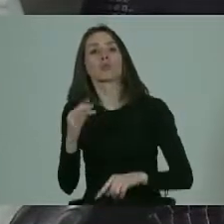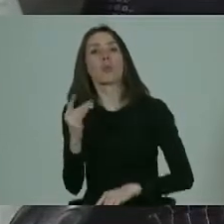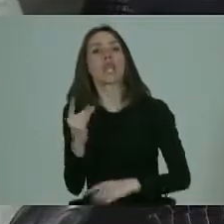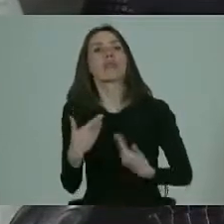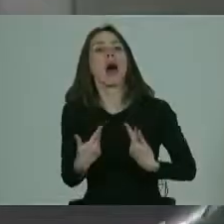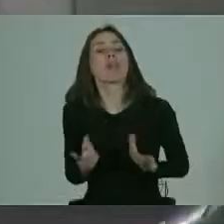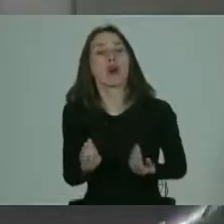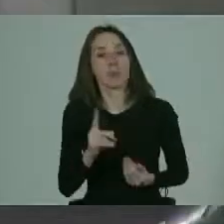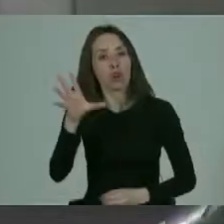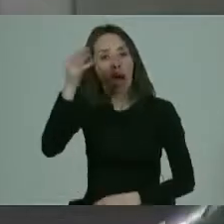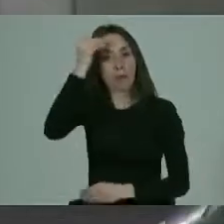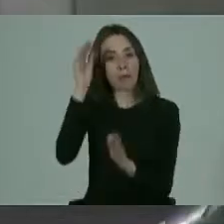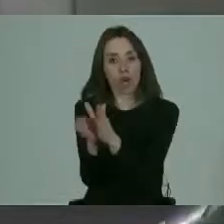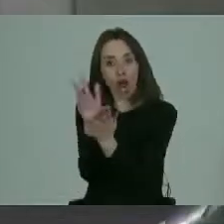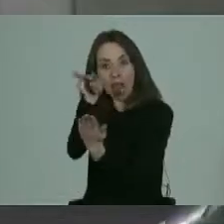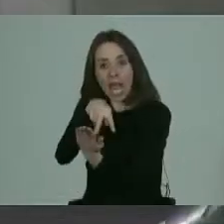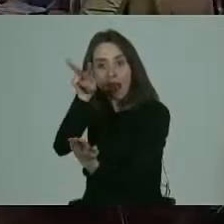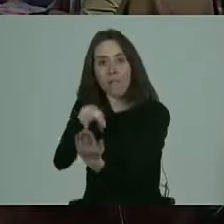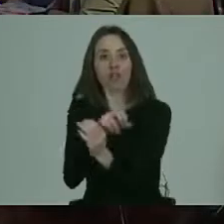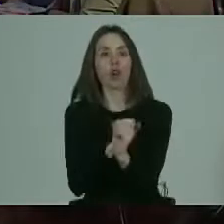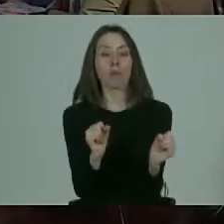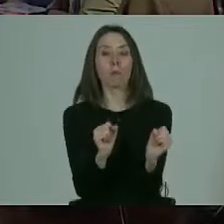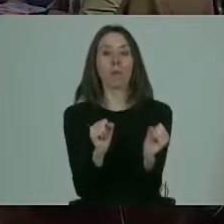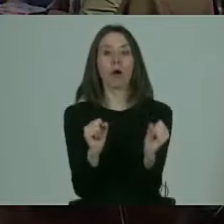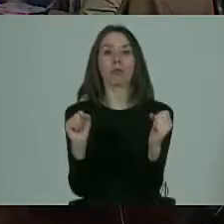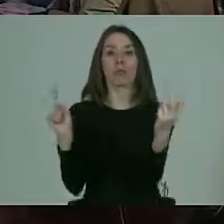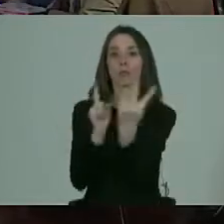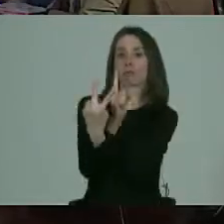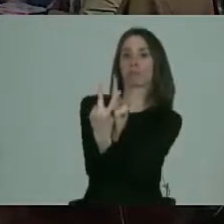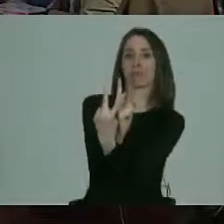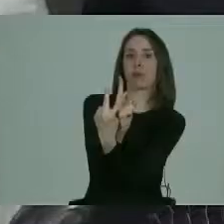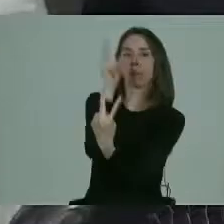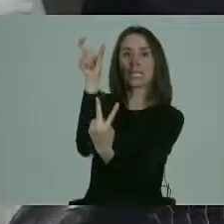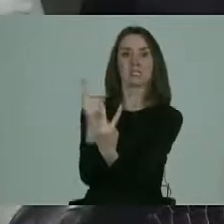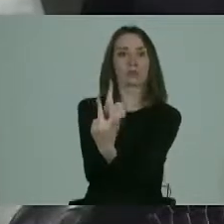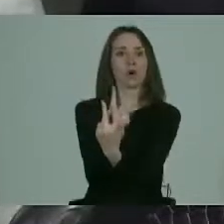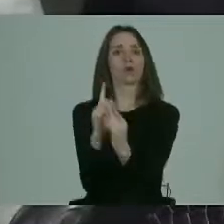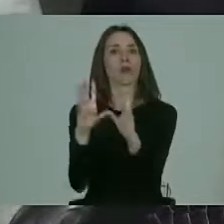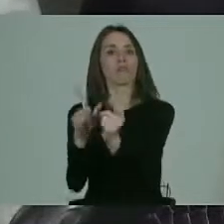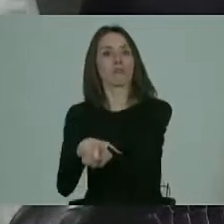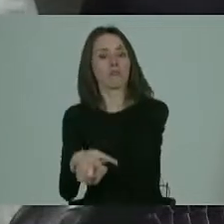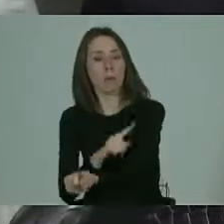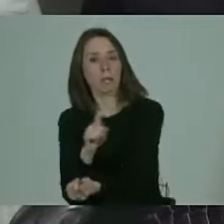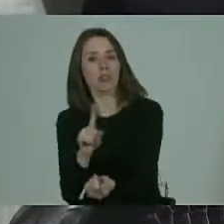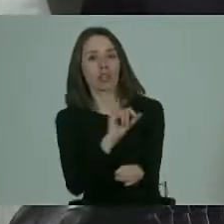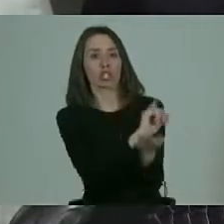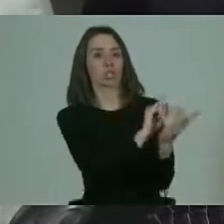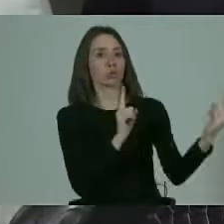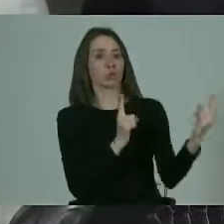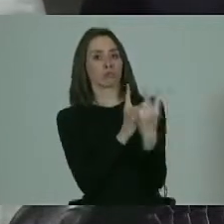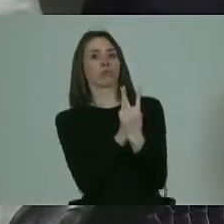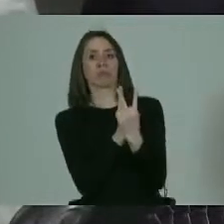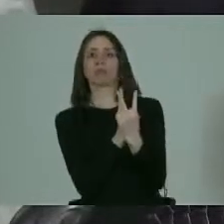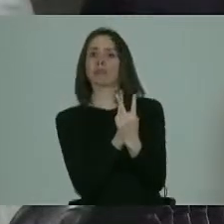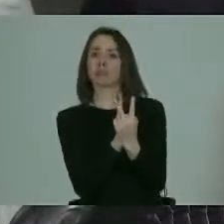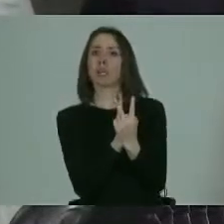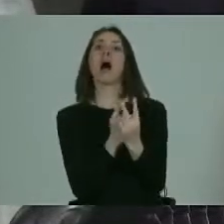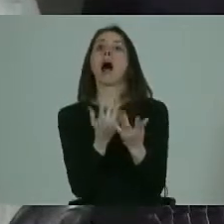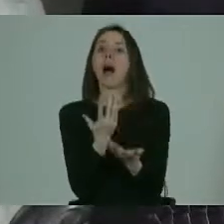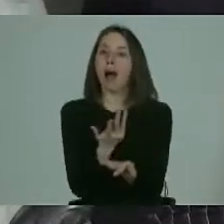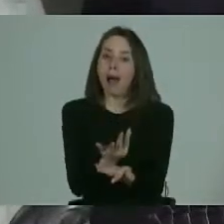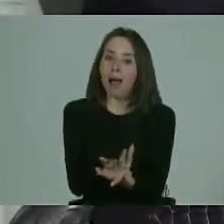No la aprendimos en un libro. No puede haber una mediación. Ni desde la familia, ni desde la institución se